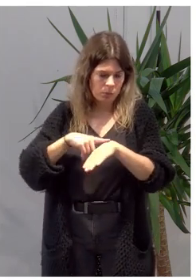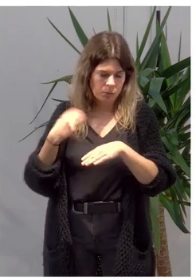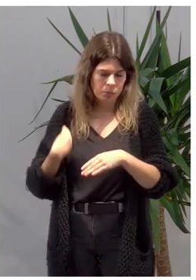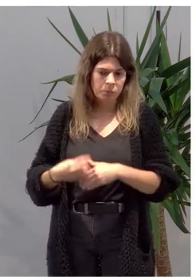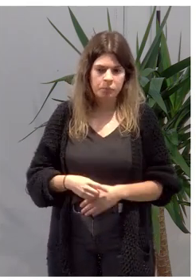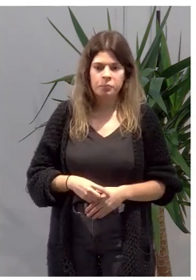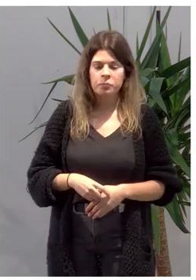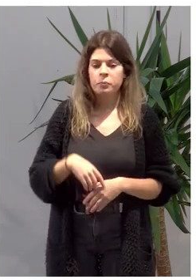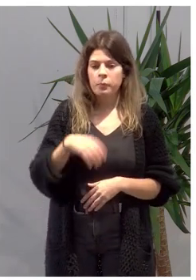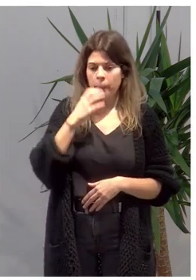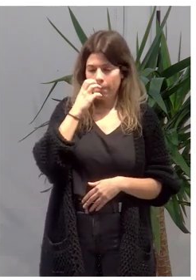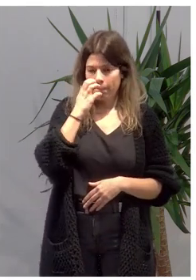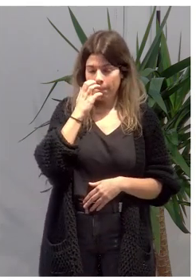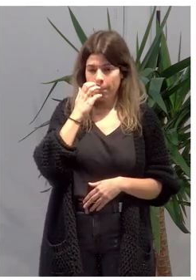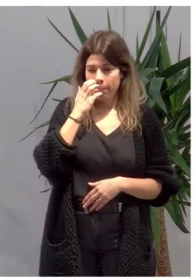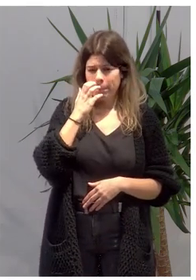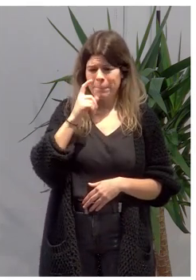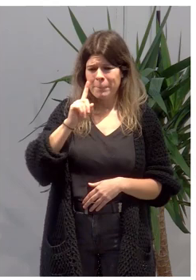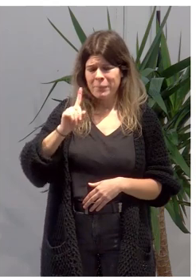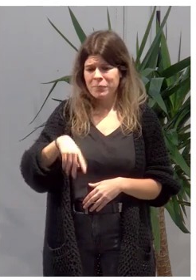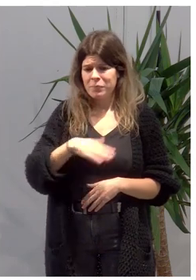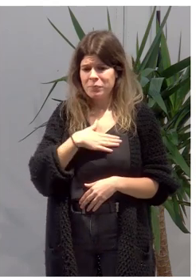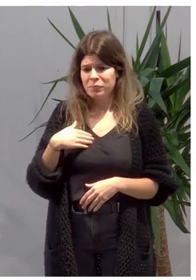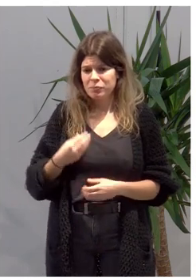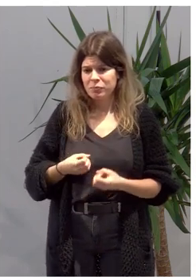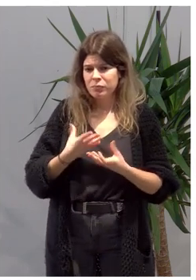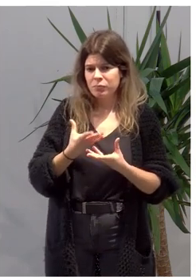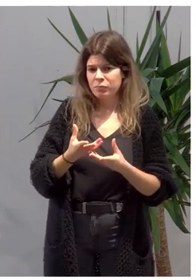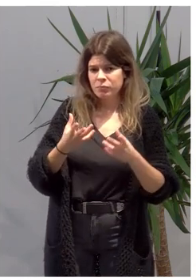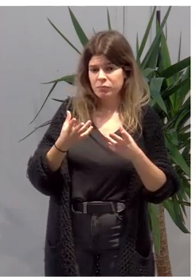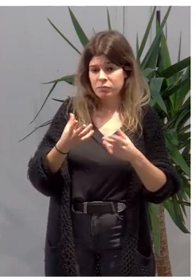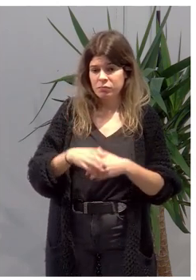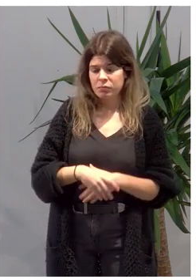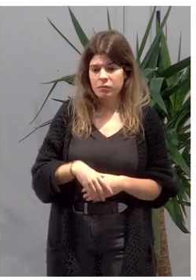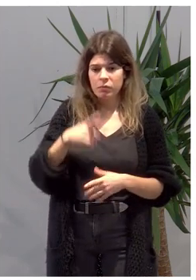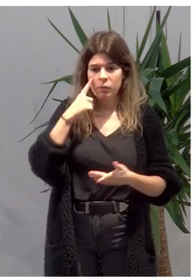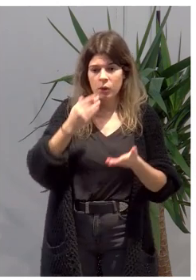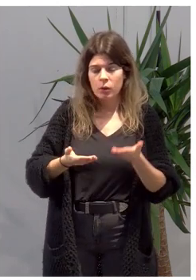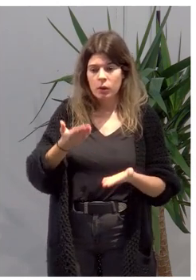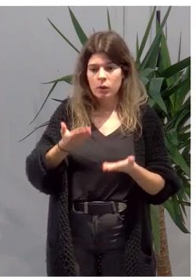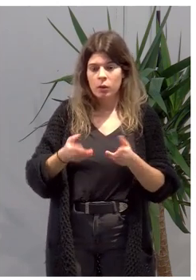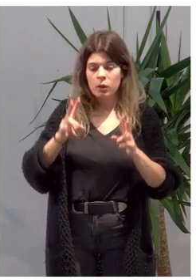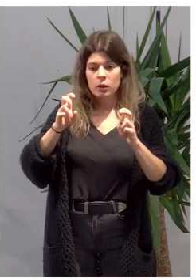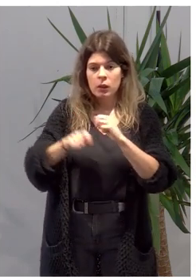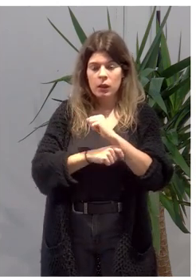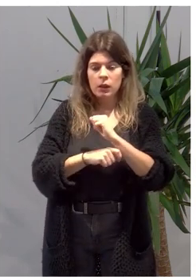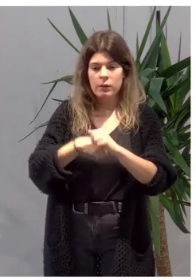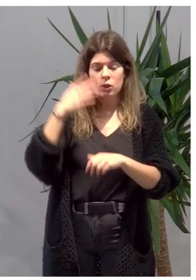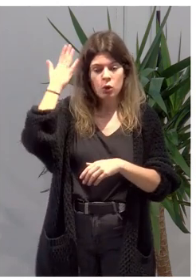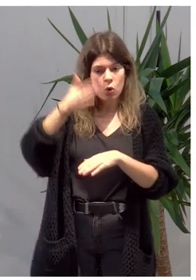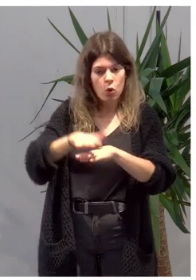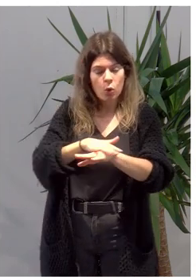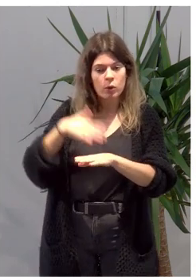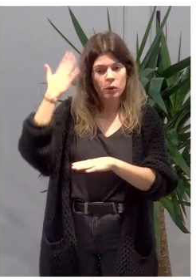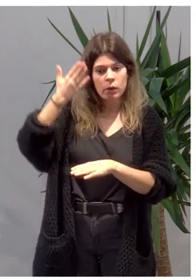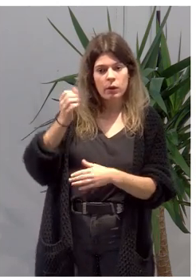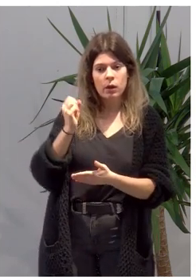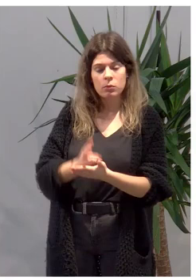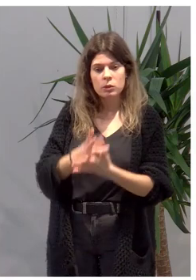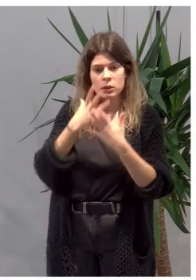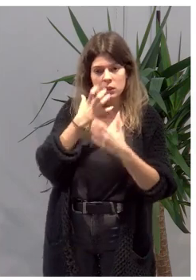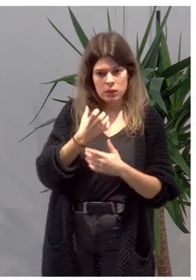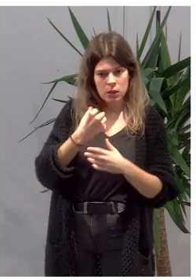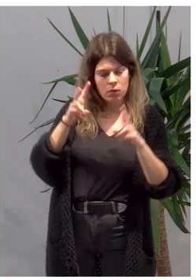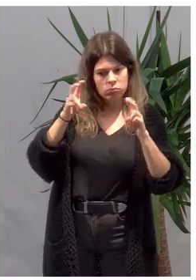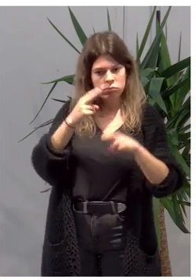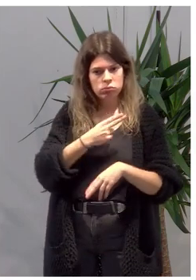Por otra parte, queremos comentar ya al margen del proceso evaluativo un aspecto clave, que que el Gobierno de Navarra está haciendo una apuesta seria para un